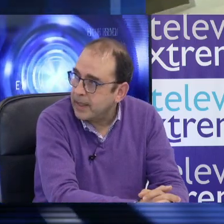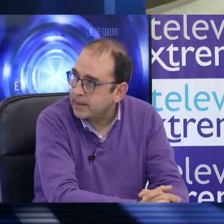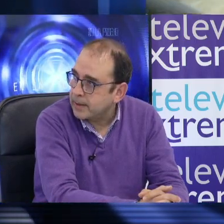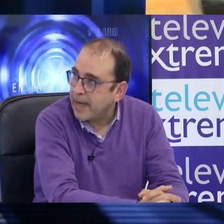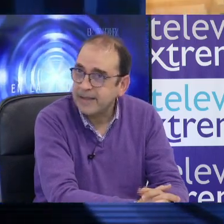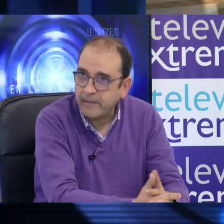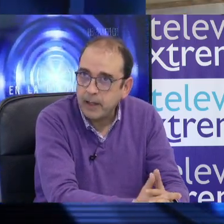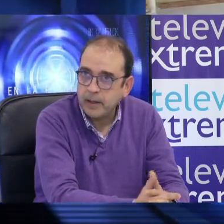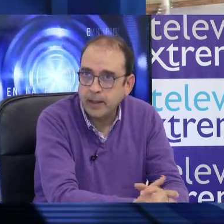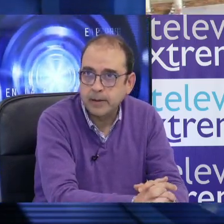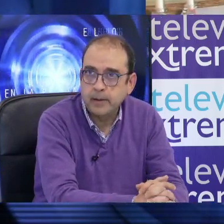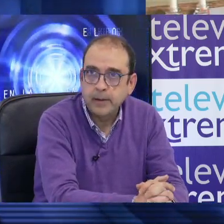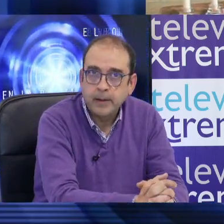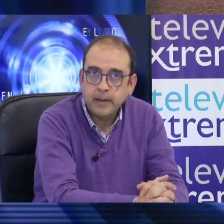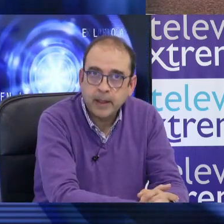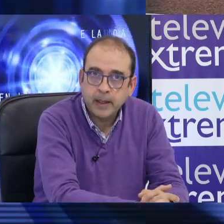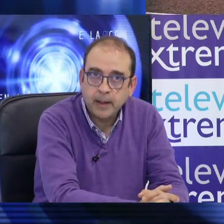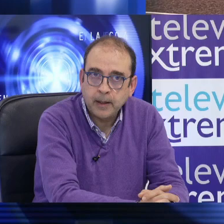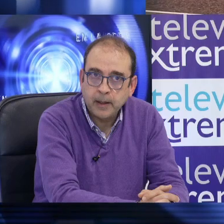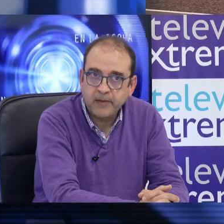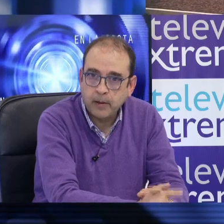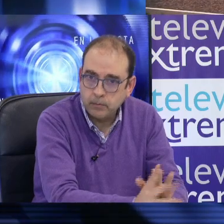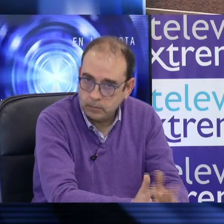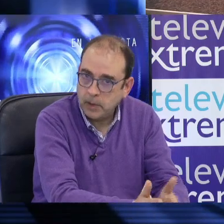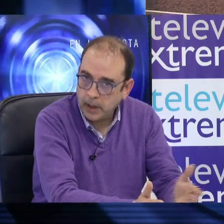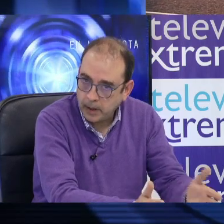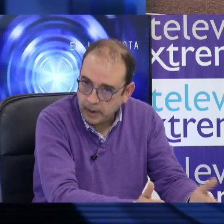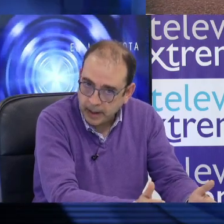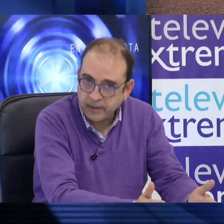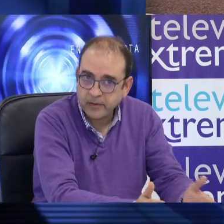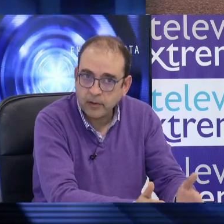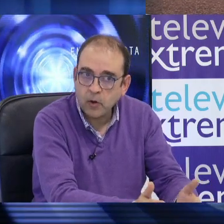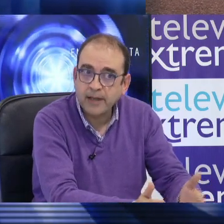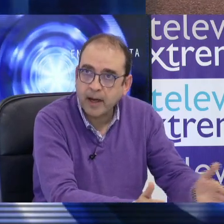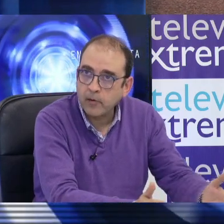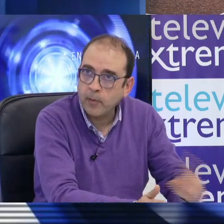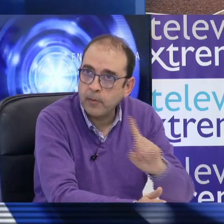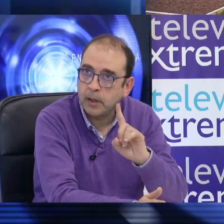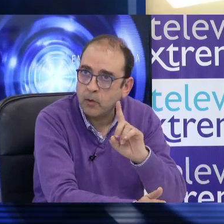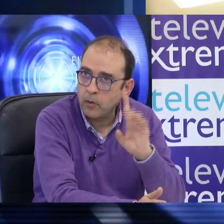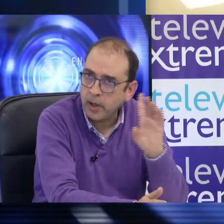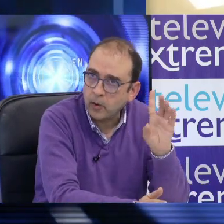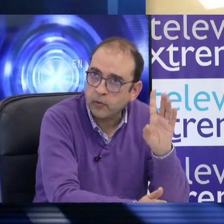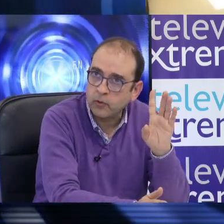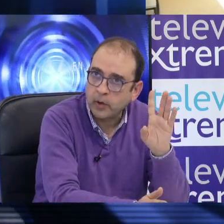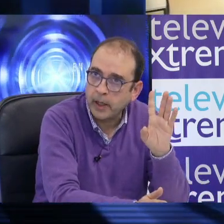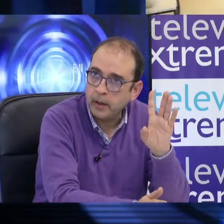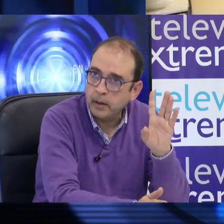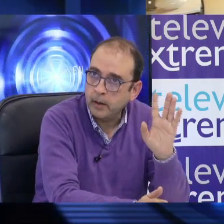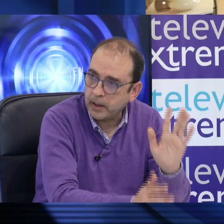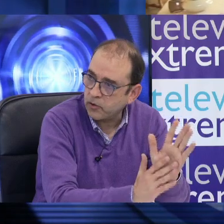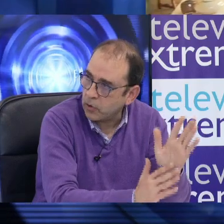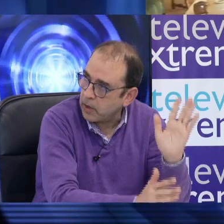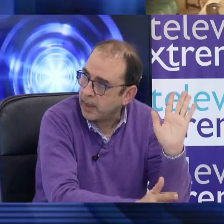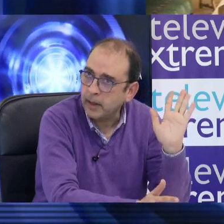tropelías a sabiendas de que están, en este sentido, atacando al medio ambiente? Y no hablo ya de constructores,